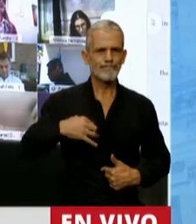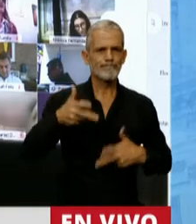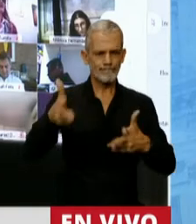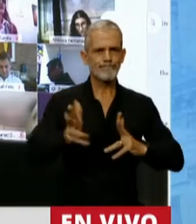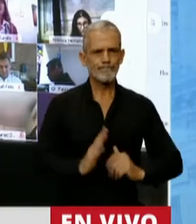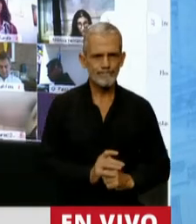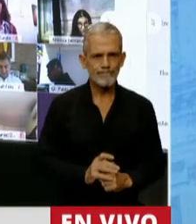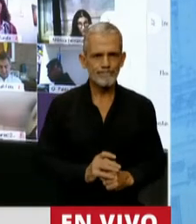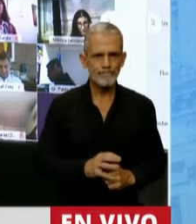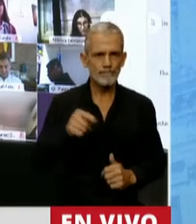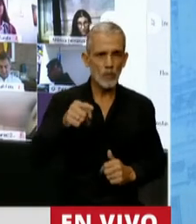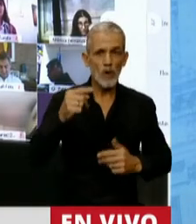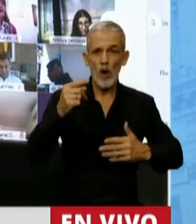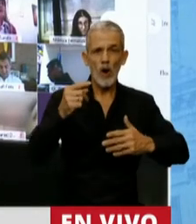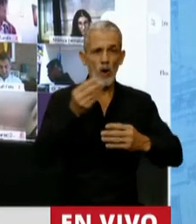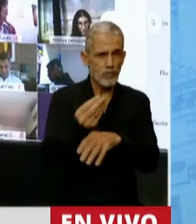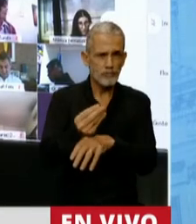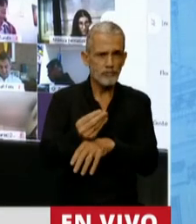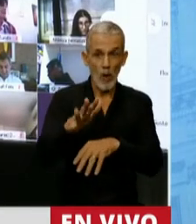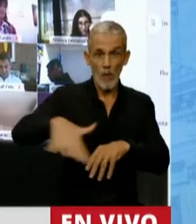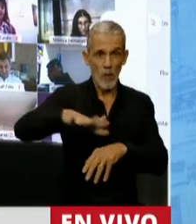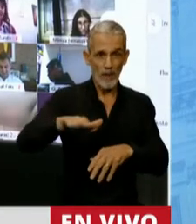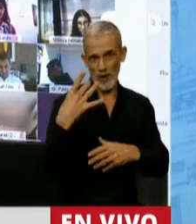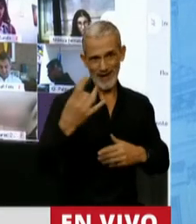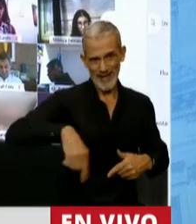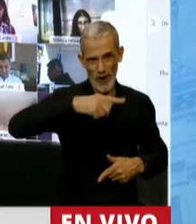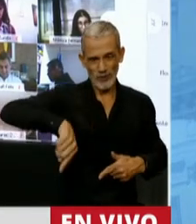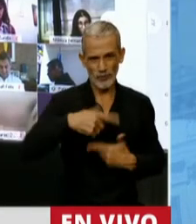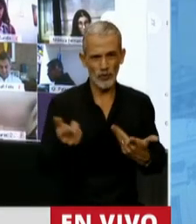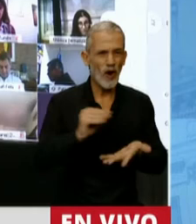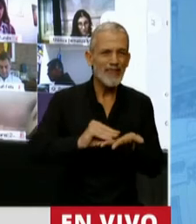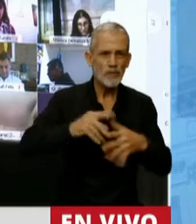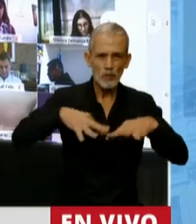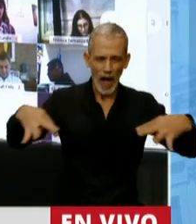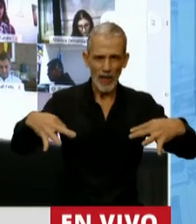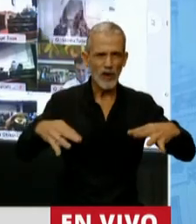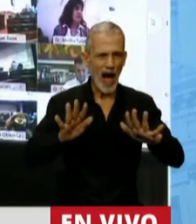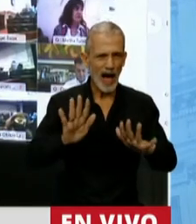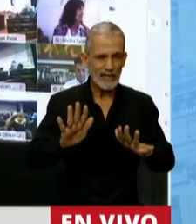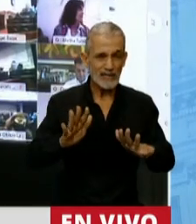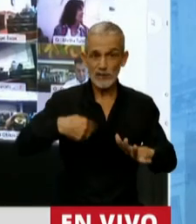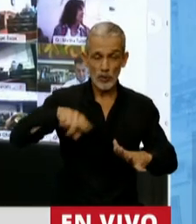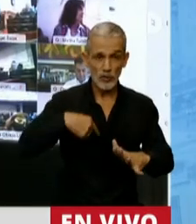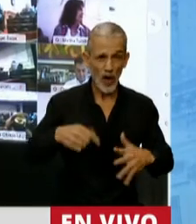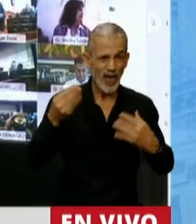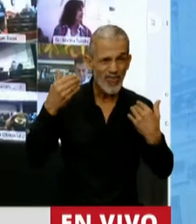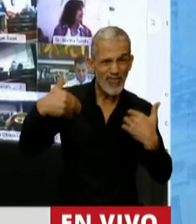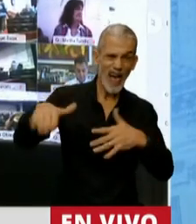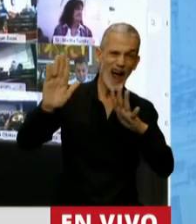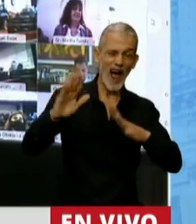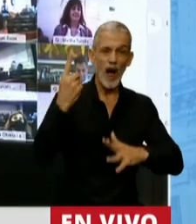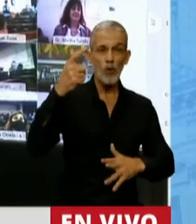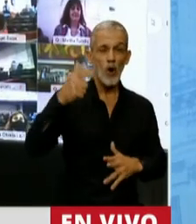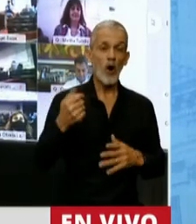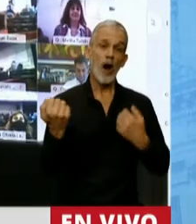en honor a esa representación popular, nosotros no podemos de ninguna manera permitir, Presidente, que cuando